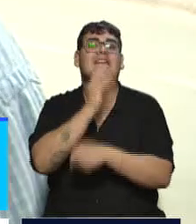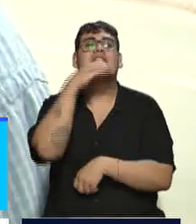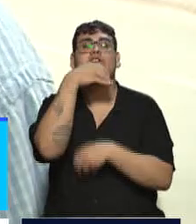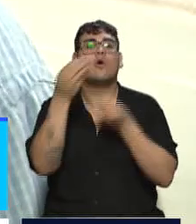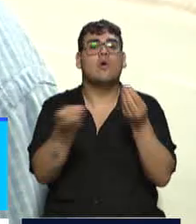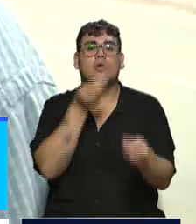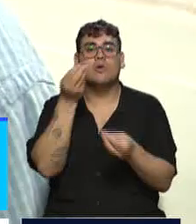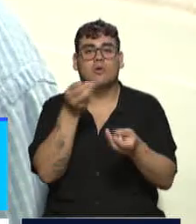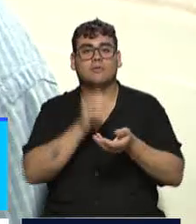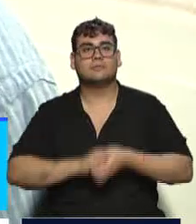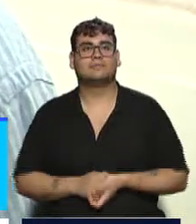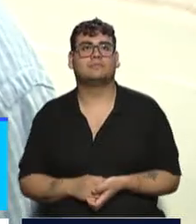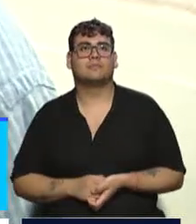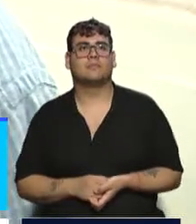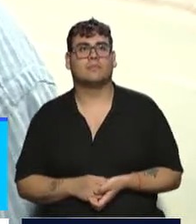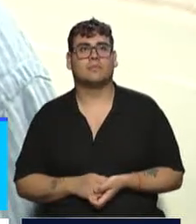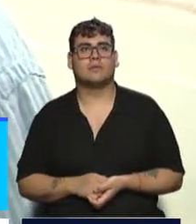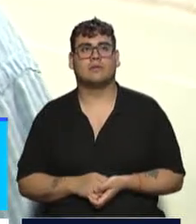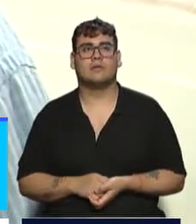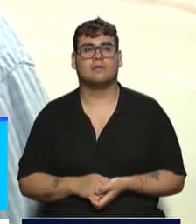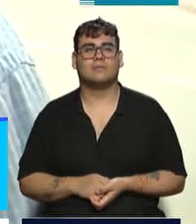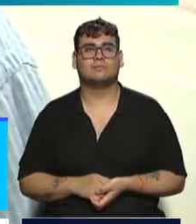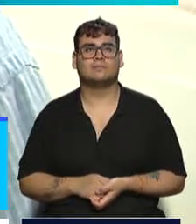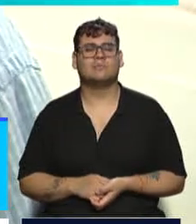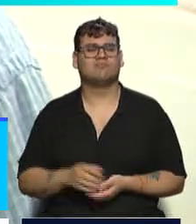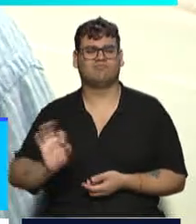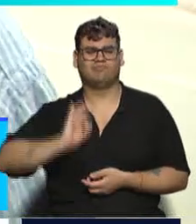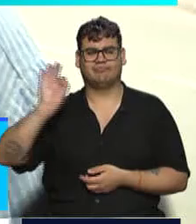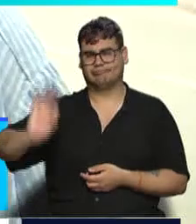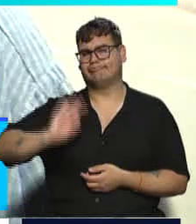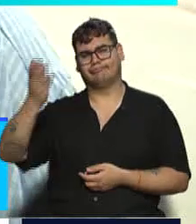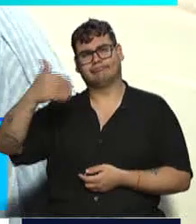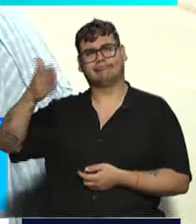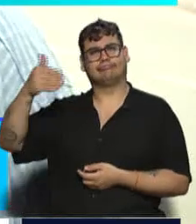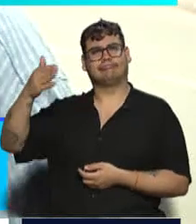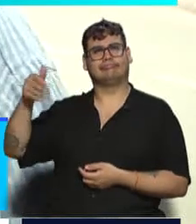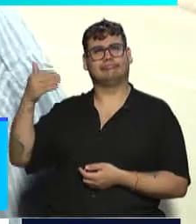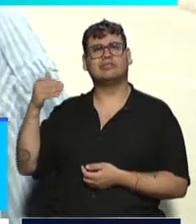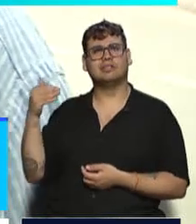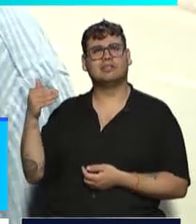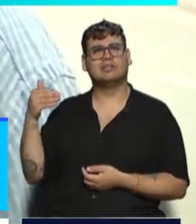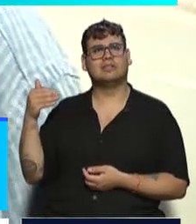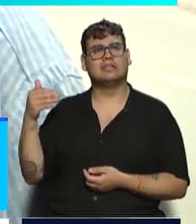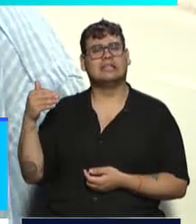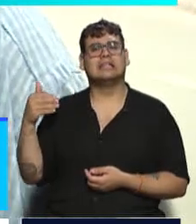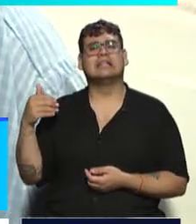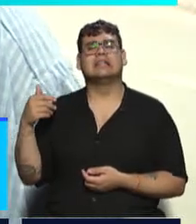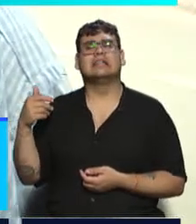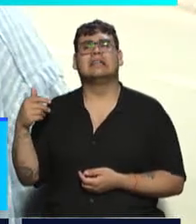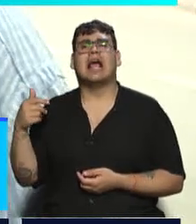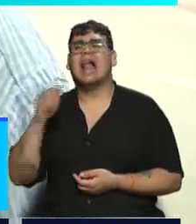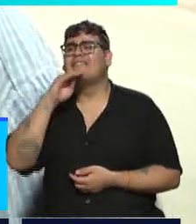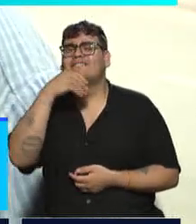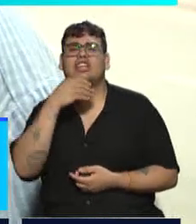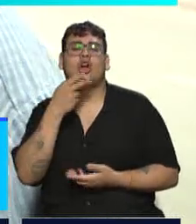Desde hace mucho tiempo, desde hace muchos años, desde el momento mismo en que se instauraron, solicitando que no se apliquen retenciones